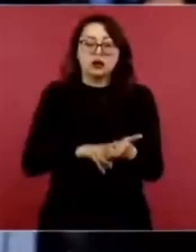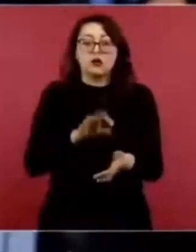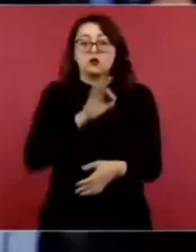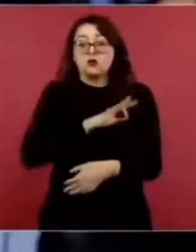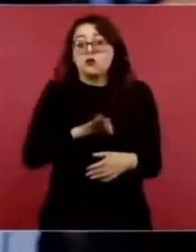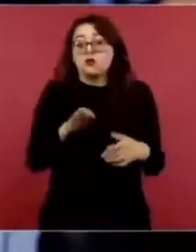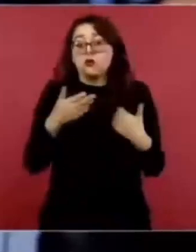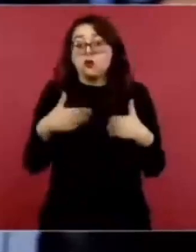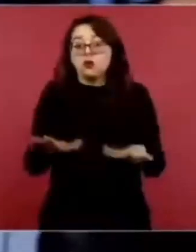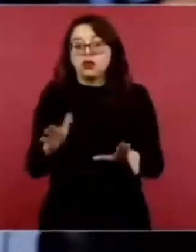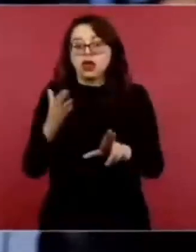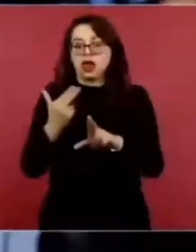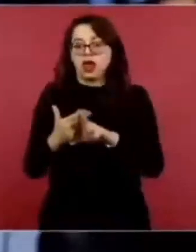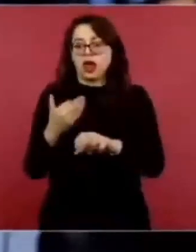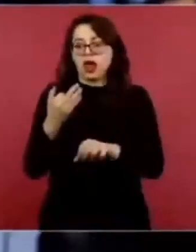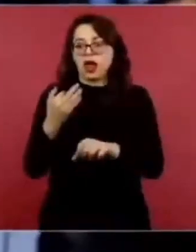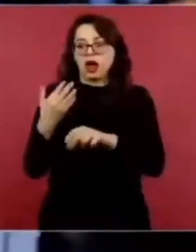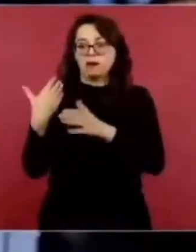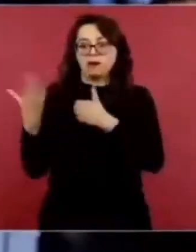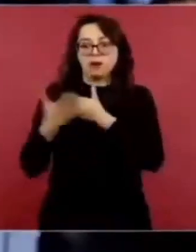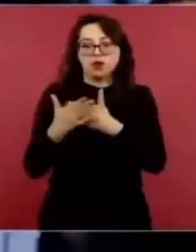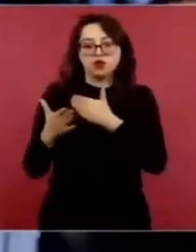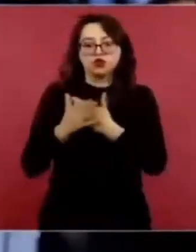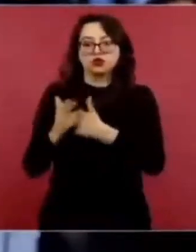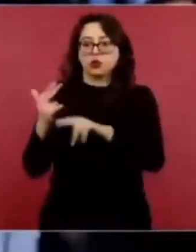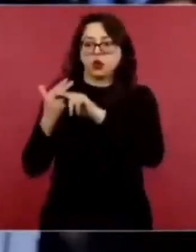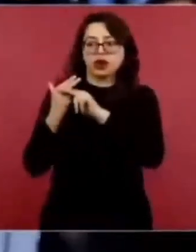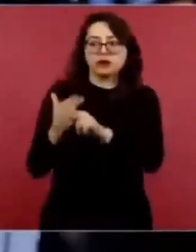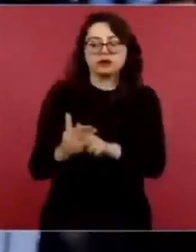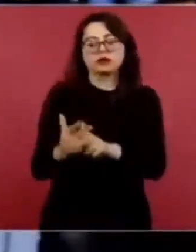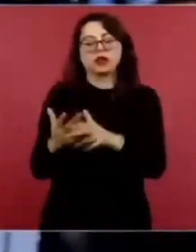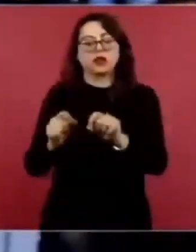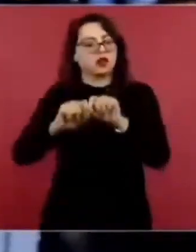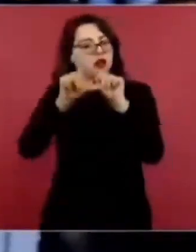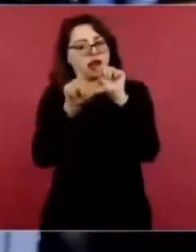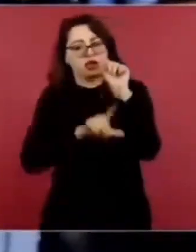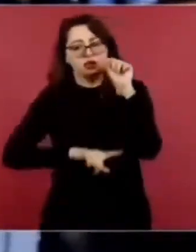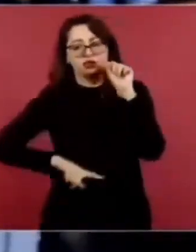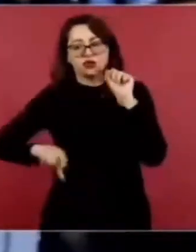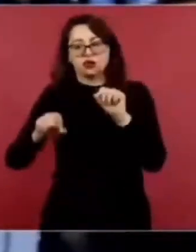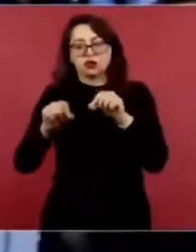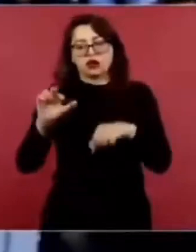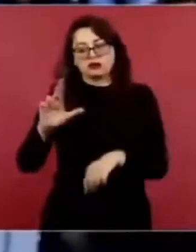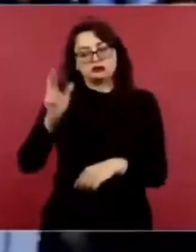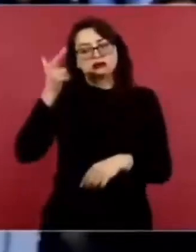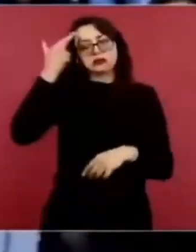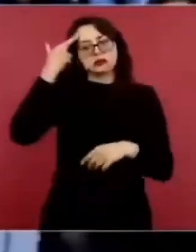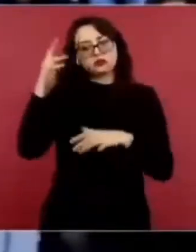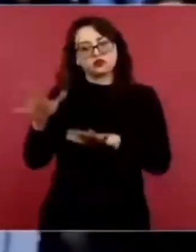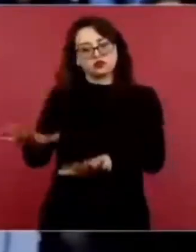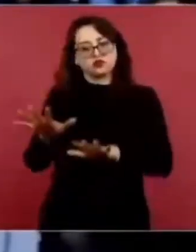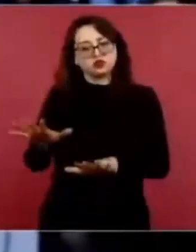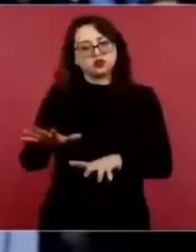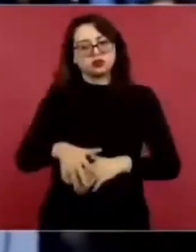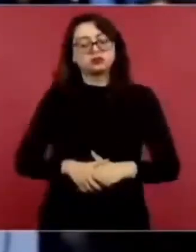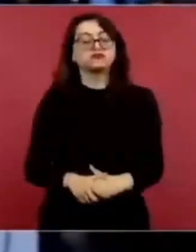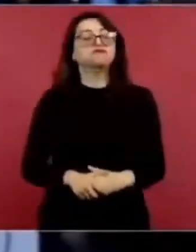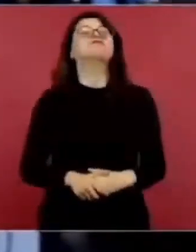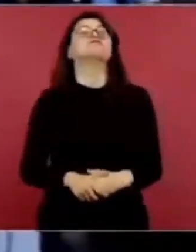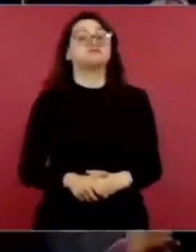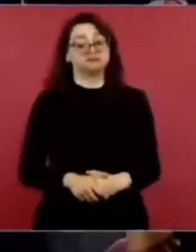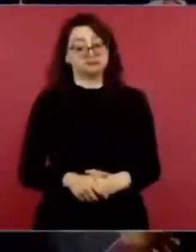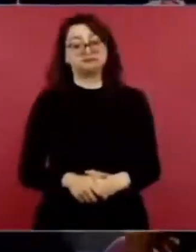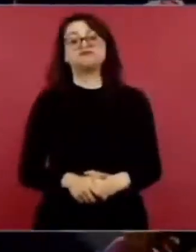en particular al respecto de lo que es la herencia musical del gran José Alfredo Jiménez. Sí, es un